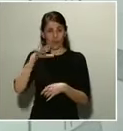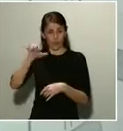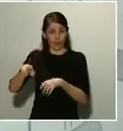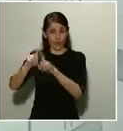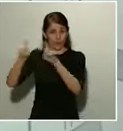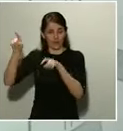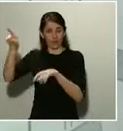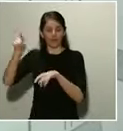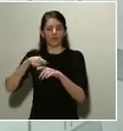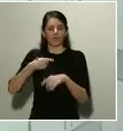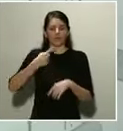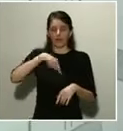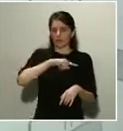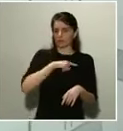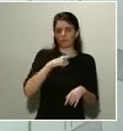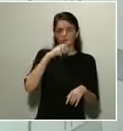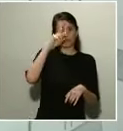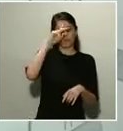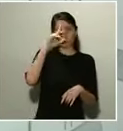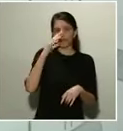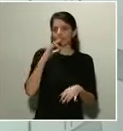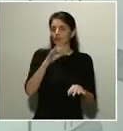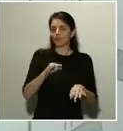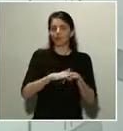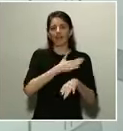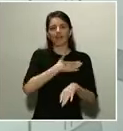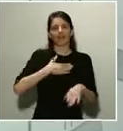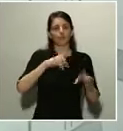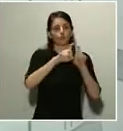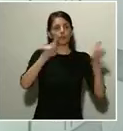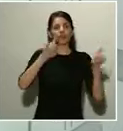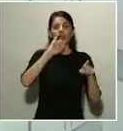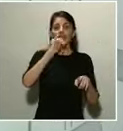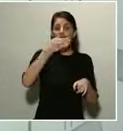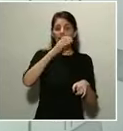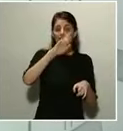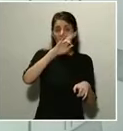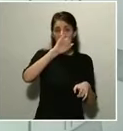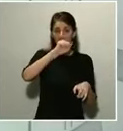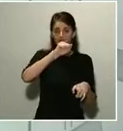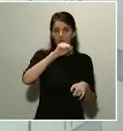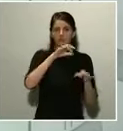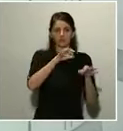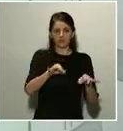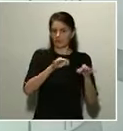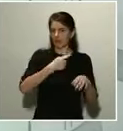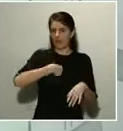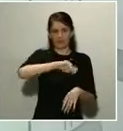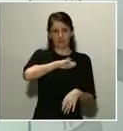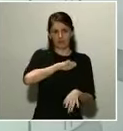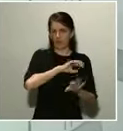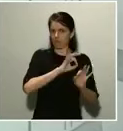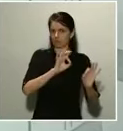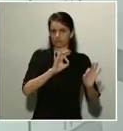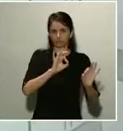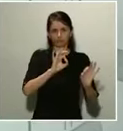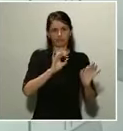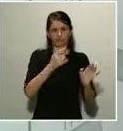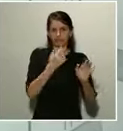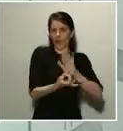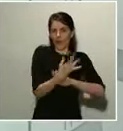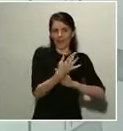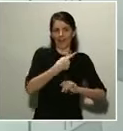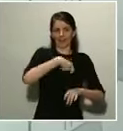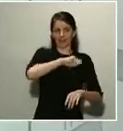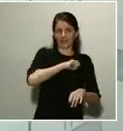mantenga la españolidad. Es fundamental tener esta compañía de bandera española y en ese sentido siempre ha contado y va a contar